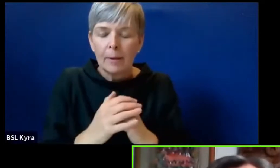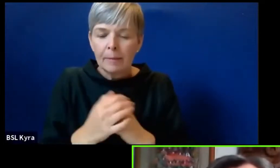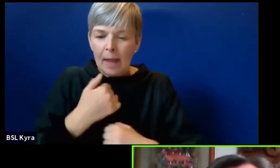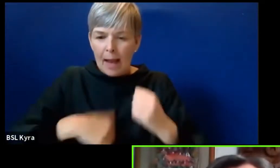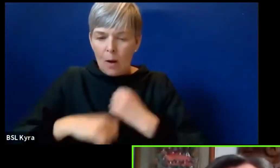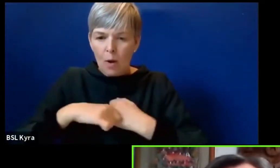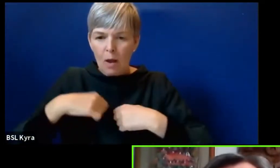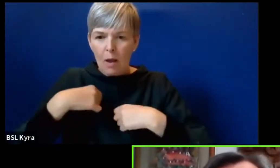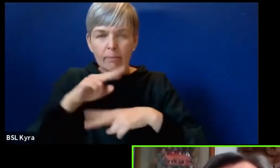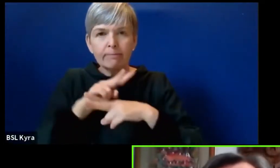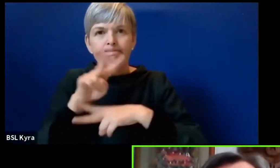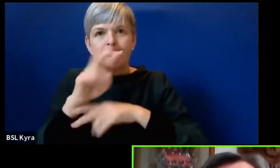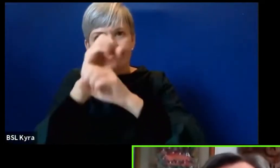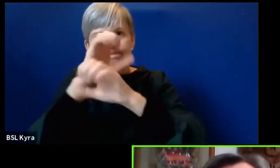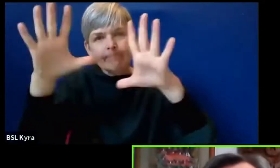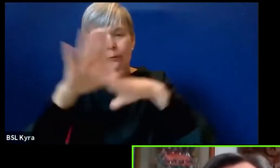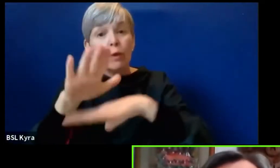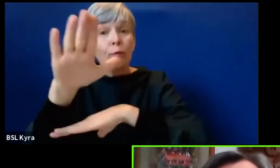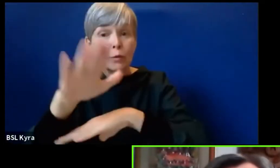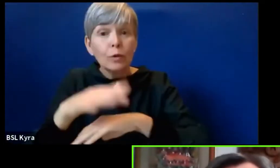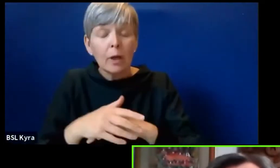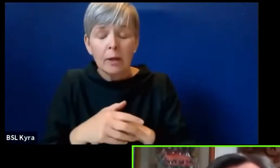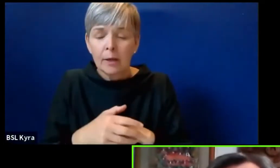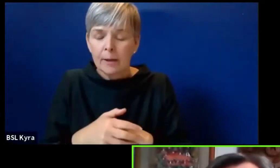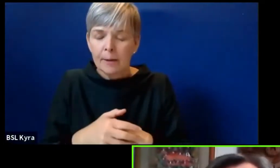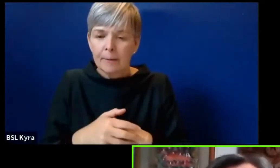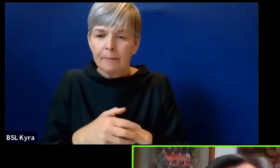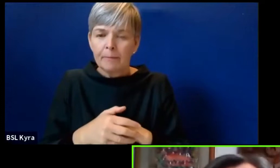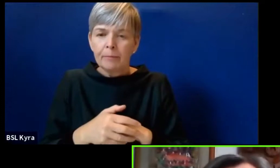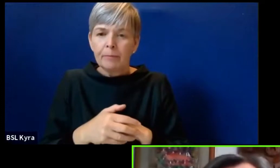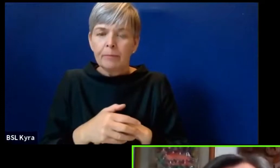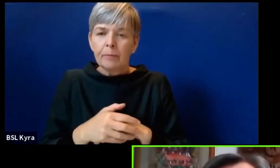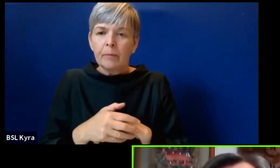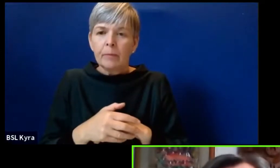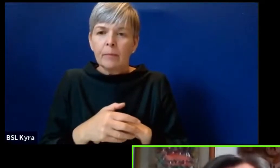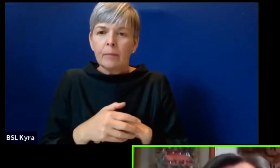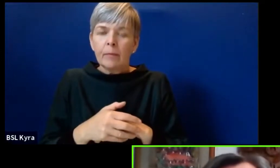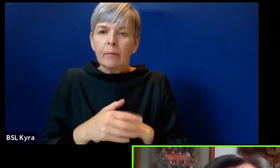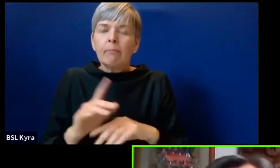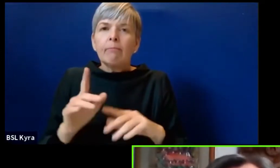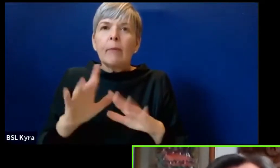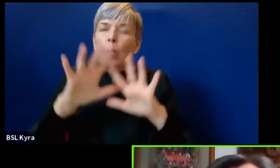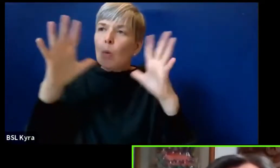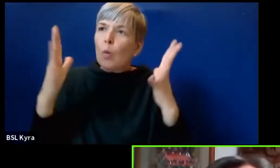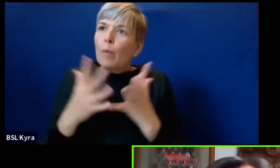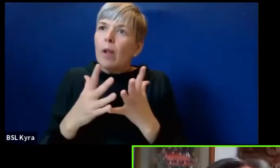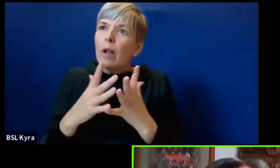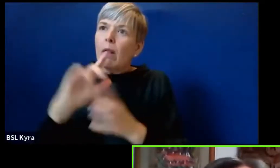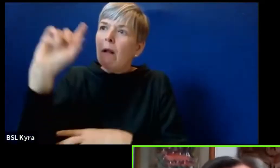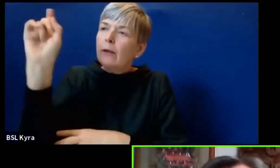también estamos viendo la construcción de estos acuerdos o estos pactos